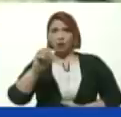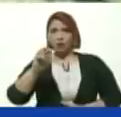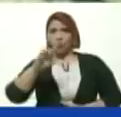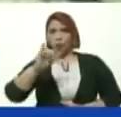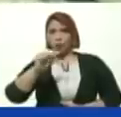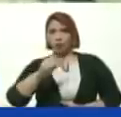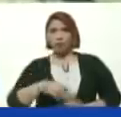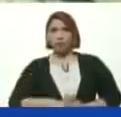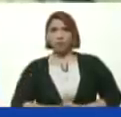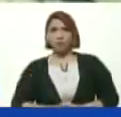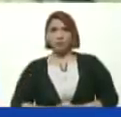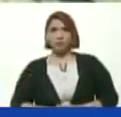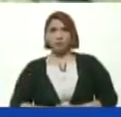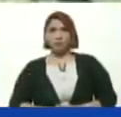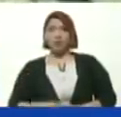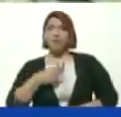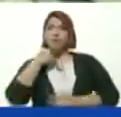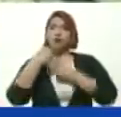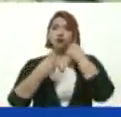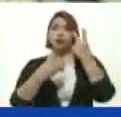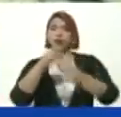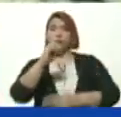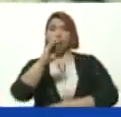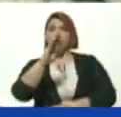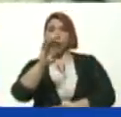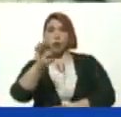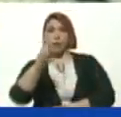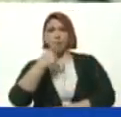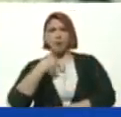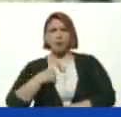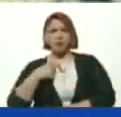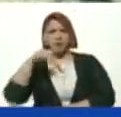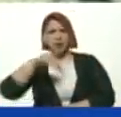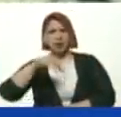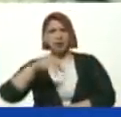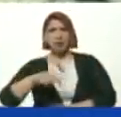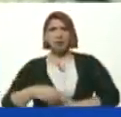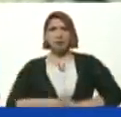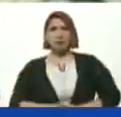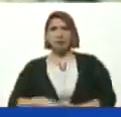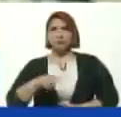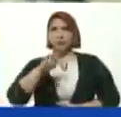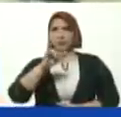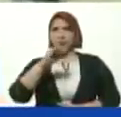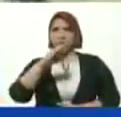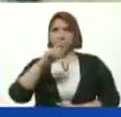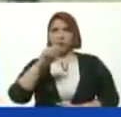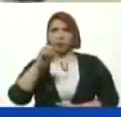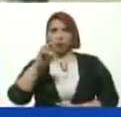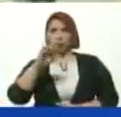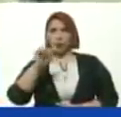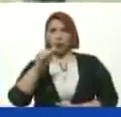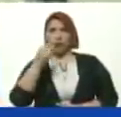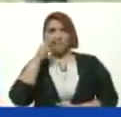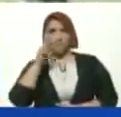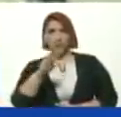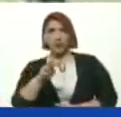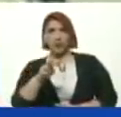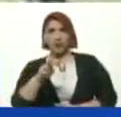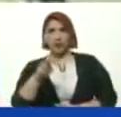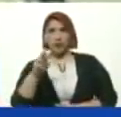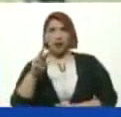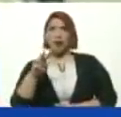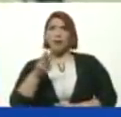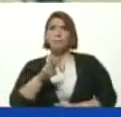Victoria Que es vocera De la OVE Me dicen aquí Victoria Mira como se llama Victoria